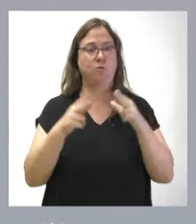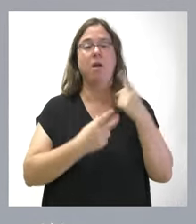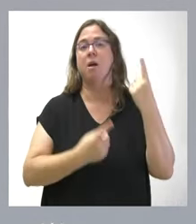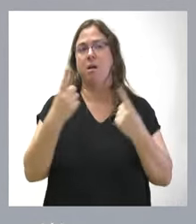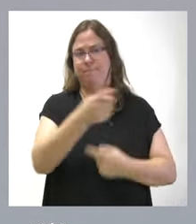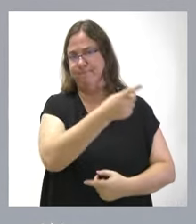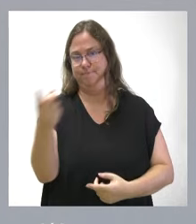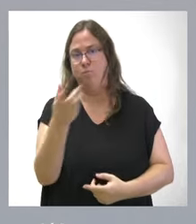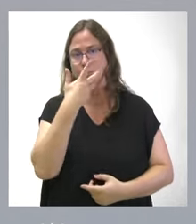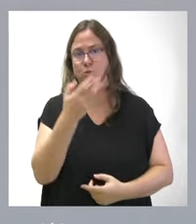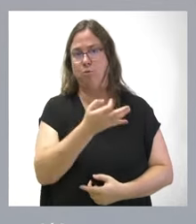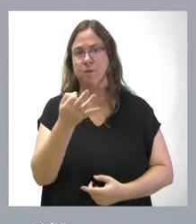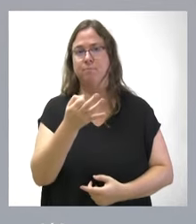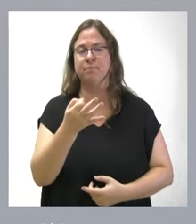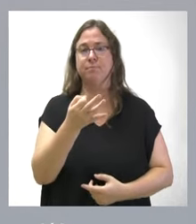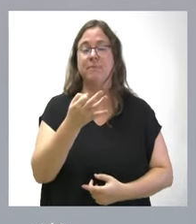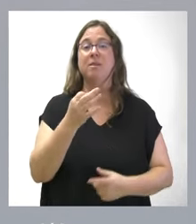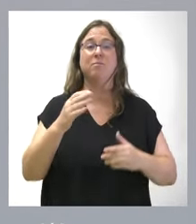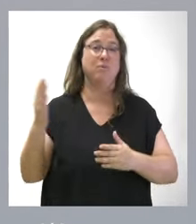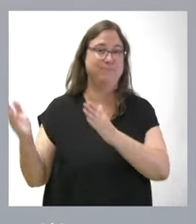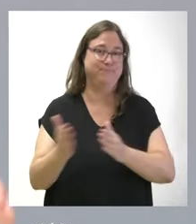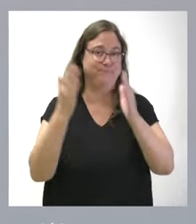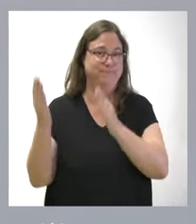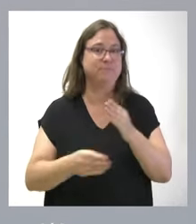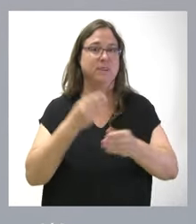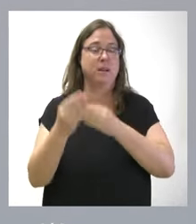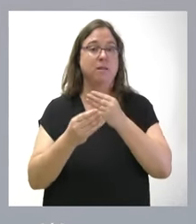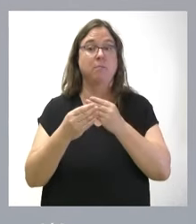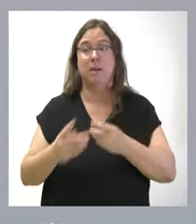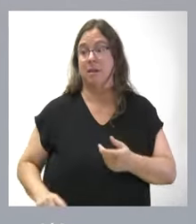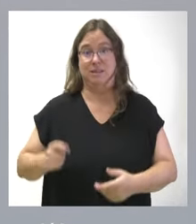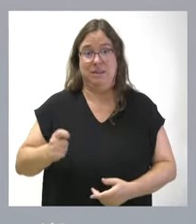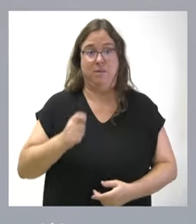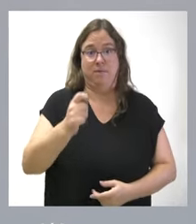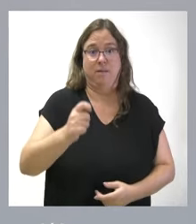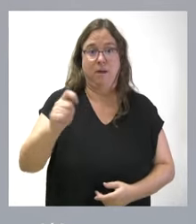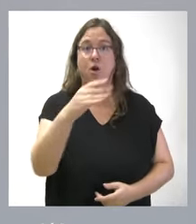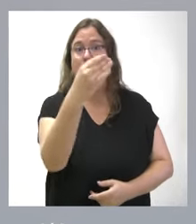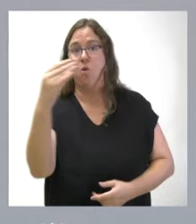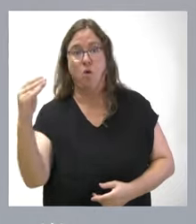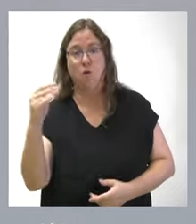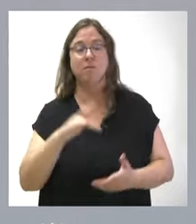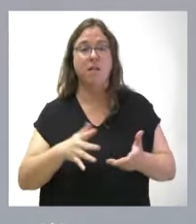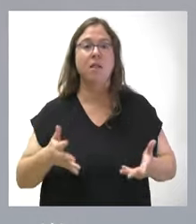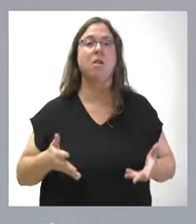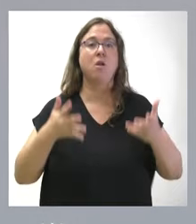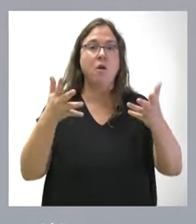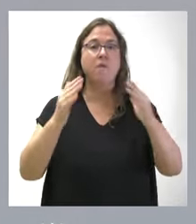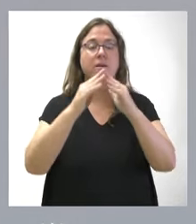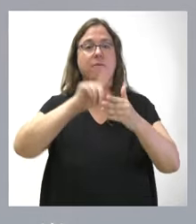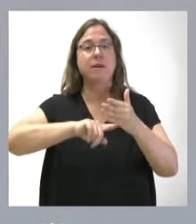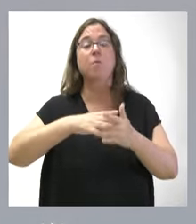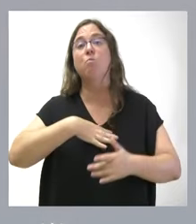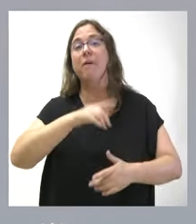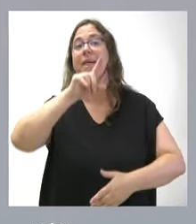las conocen en promociones que se han venido haciendo y cuyas llaves se van entregando a los jóvenes que van a disponer de las mismas, bien en régimen de